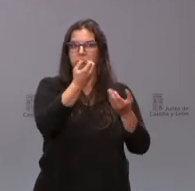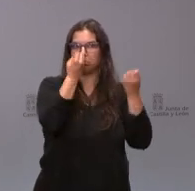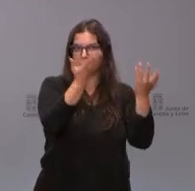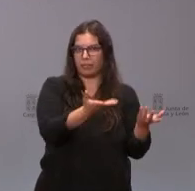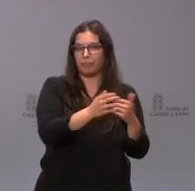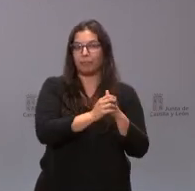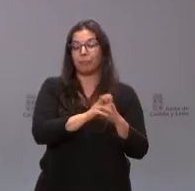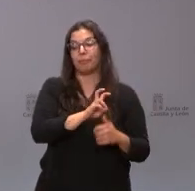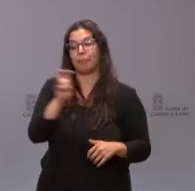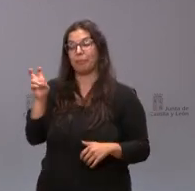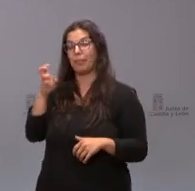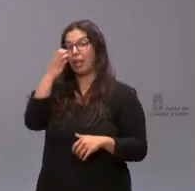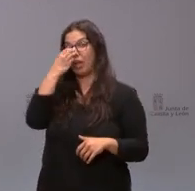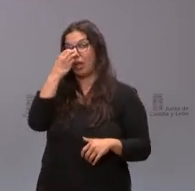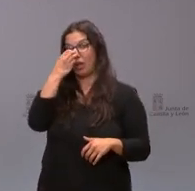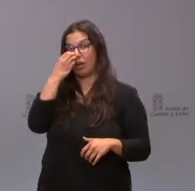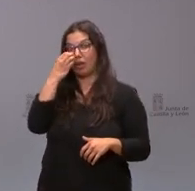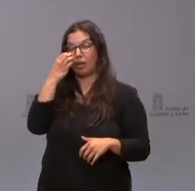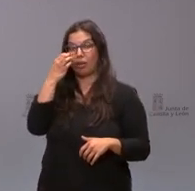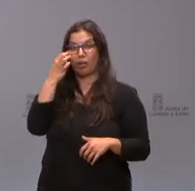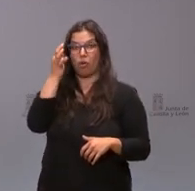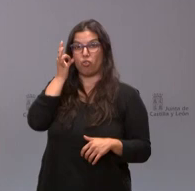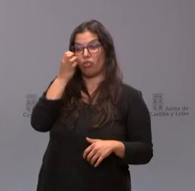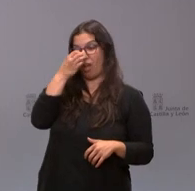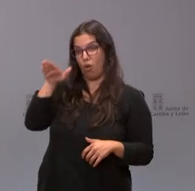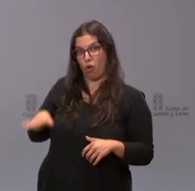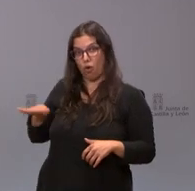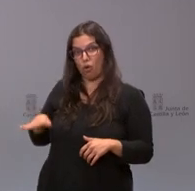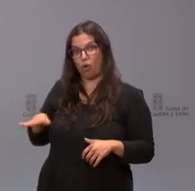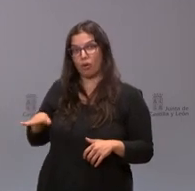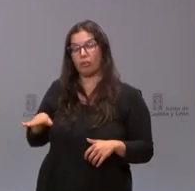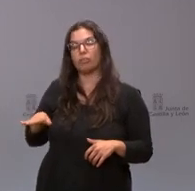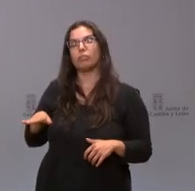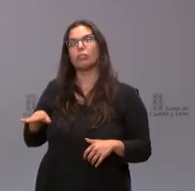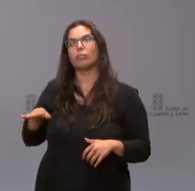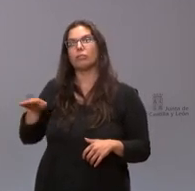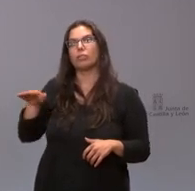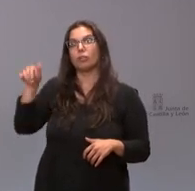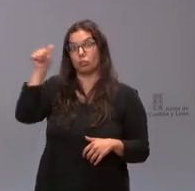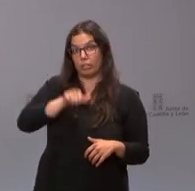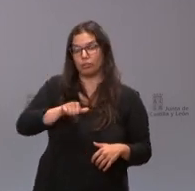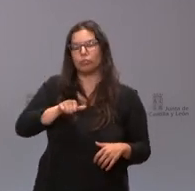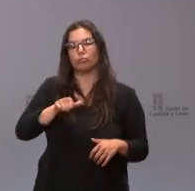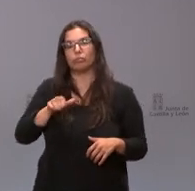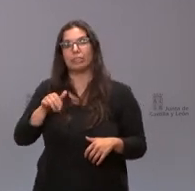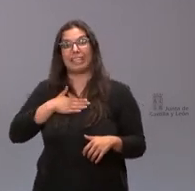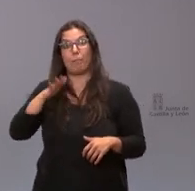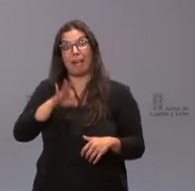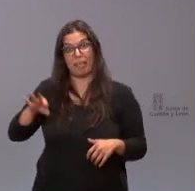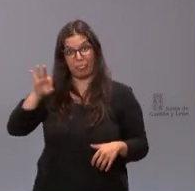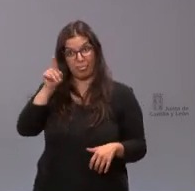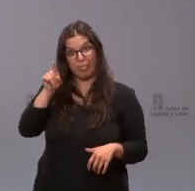respecta del Oso y la Oseo de Palencia la Osa y el Oseo perdón la Osa y el Oseo de Palencia